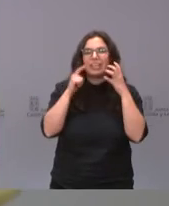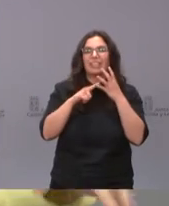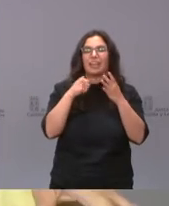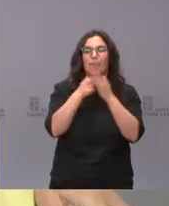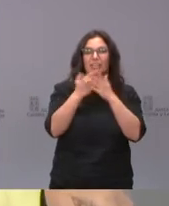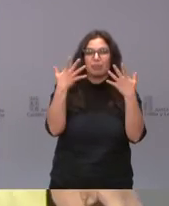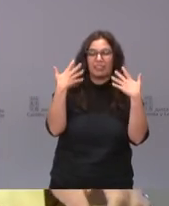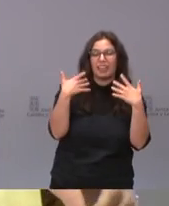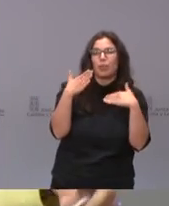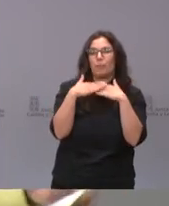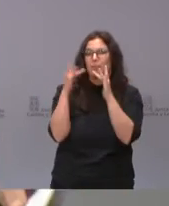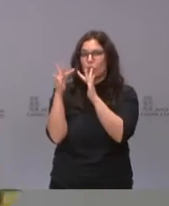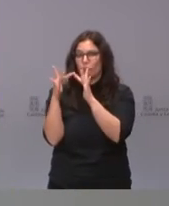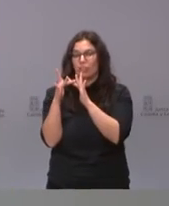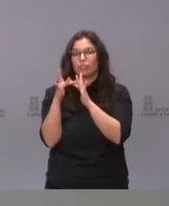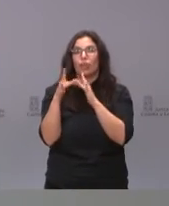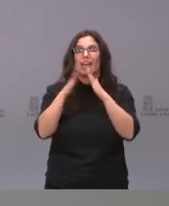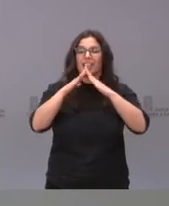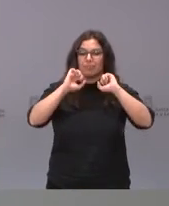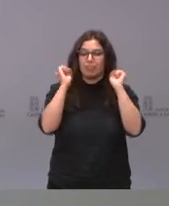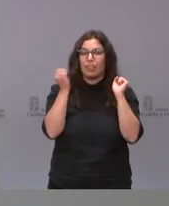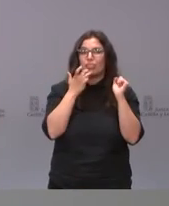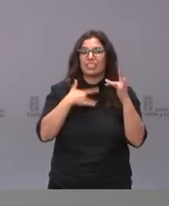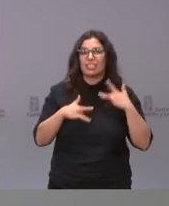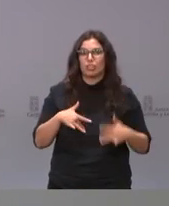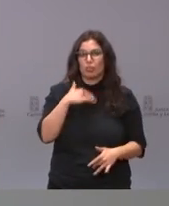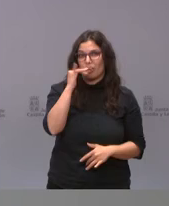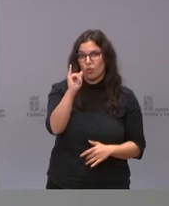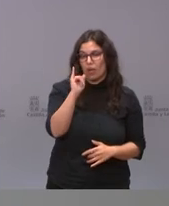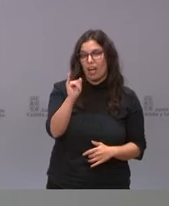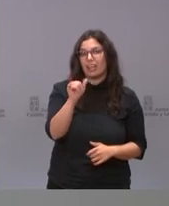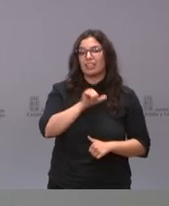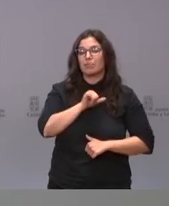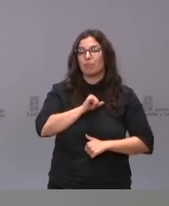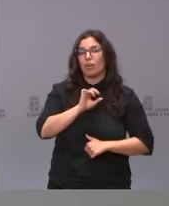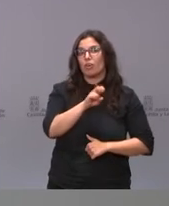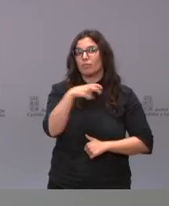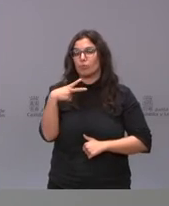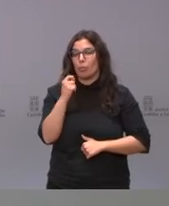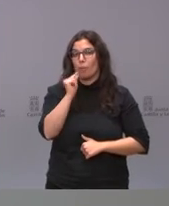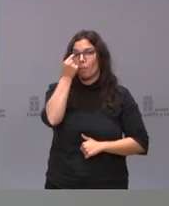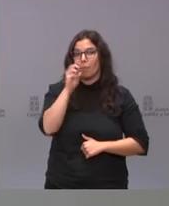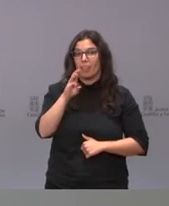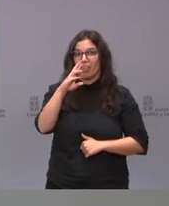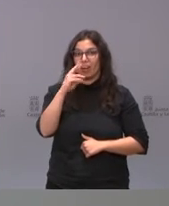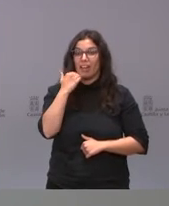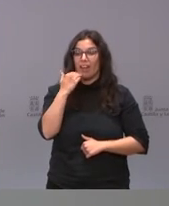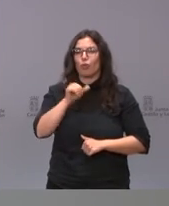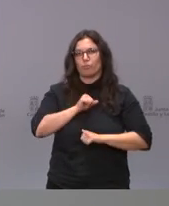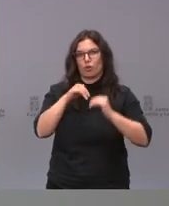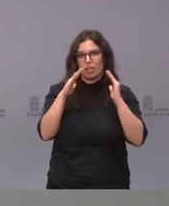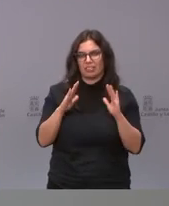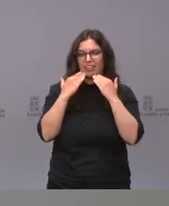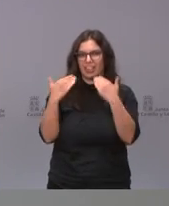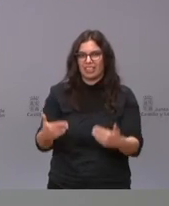mínimo contacto social y me quedo en casa si tengo síntomas o espero el resultado de una prueba de diagnóstica muchas